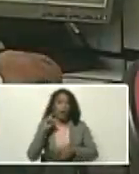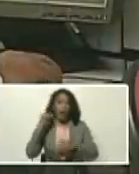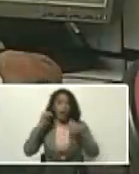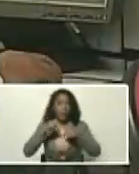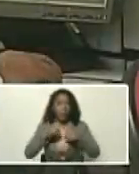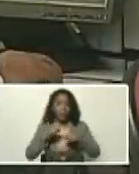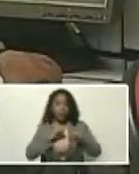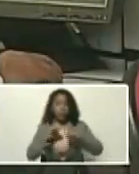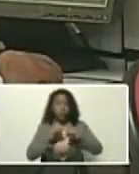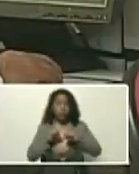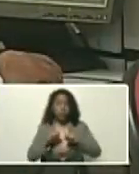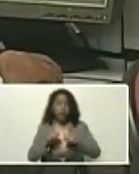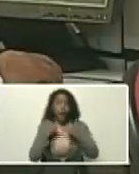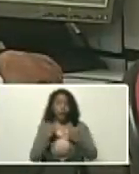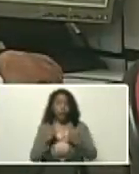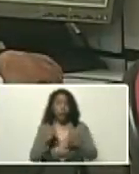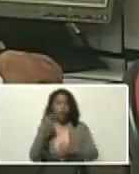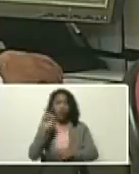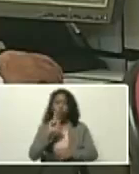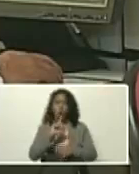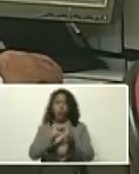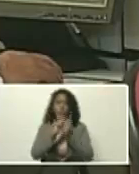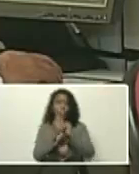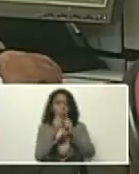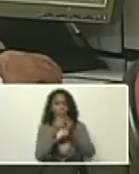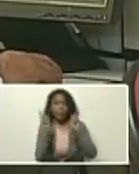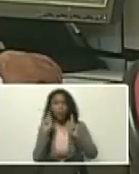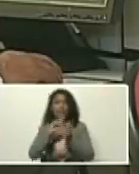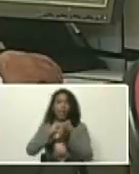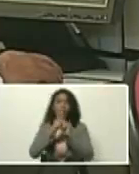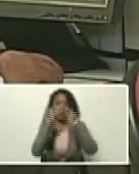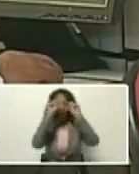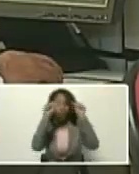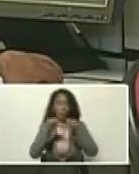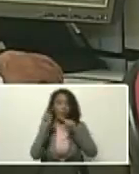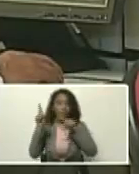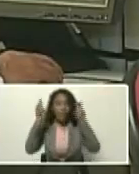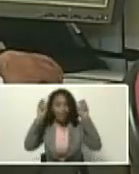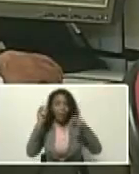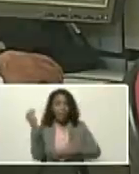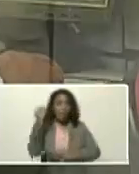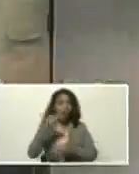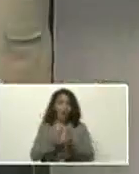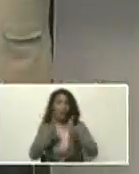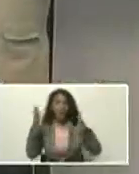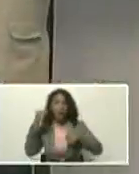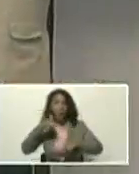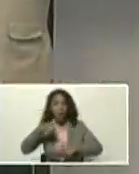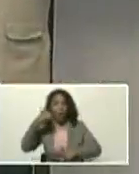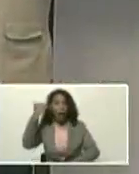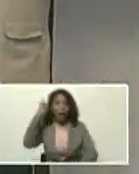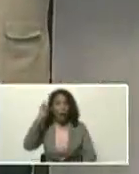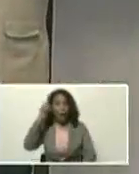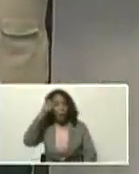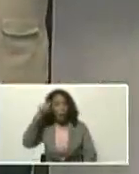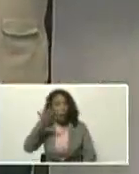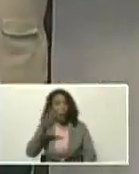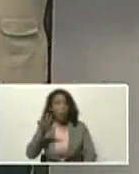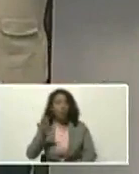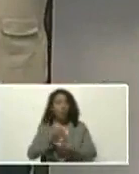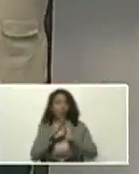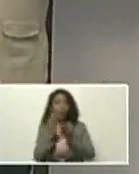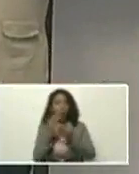vigente que nunca, no cambiemos el clima, cambiemos el sistema, y esa es la consigna más grande, que tienen hoy, los pueblos ecologistas del mundo,